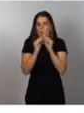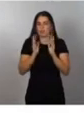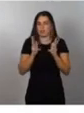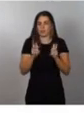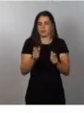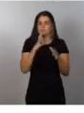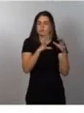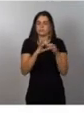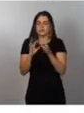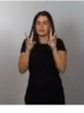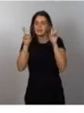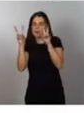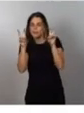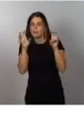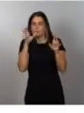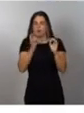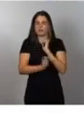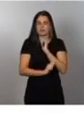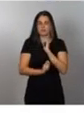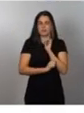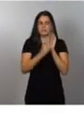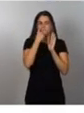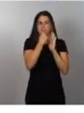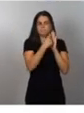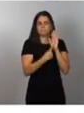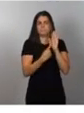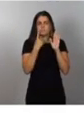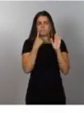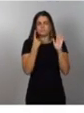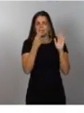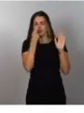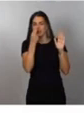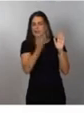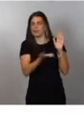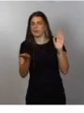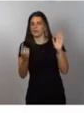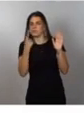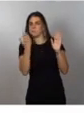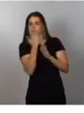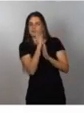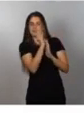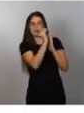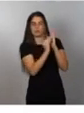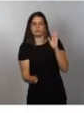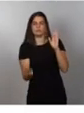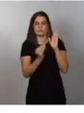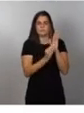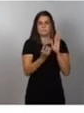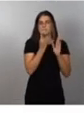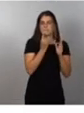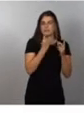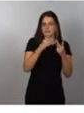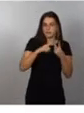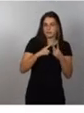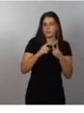estratégicas reflejadas en las manifestaciones de interés presentadas. Hablamos de baterías, hablamos de hidrógeno,